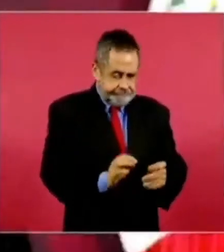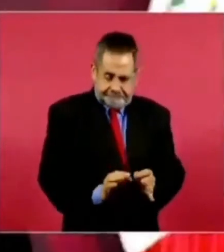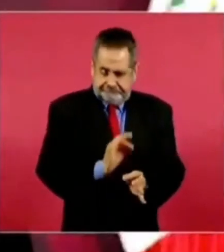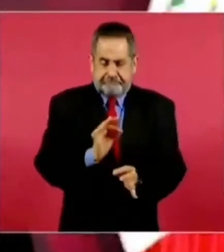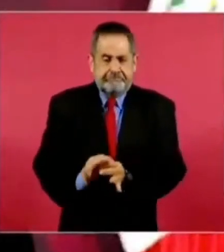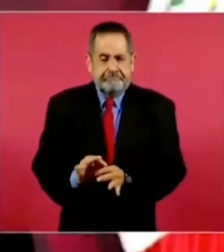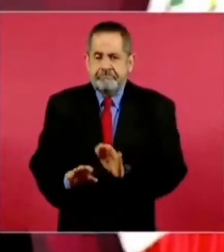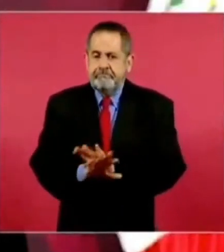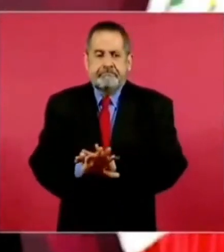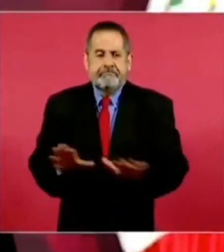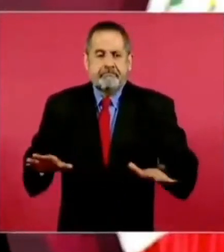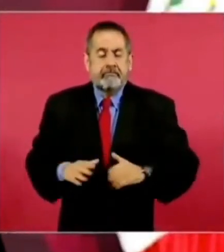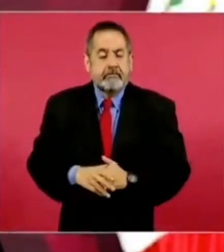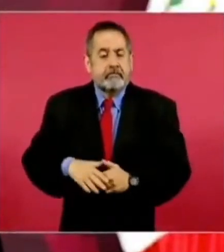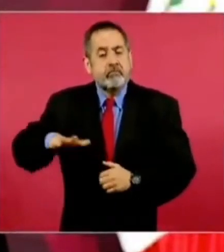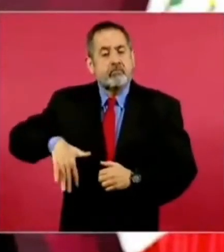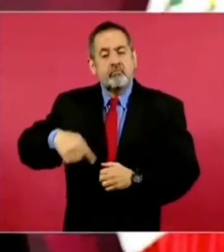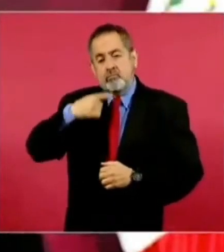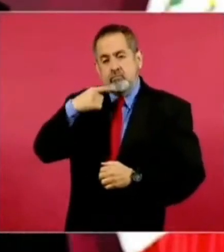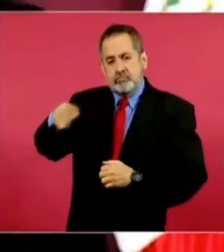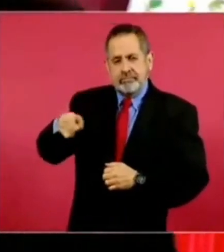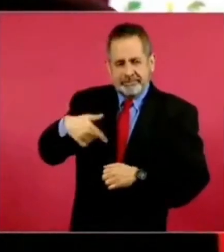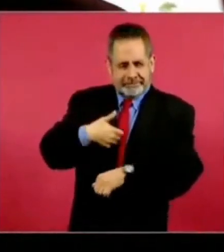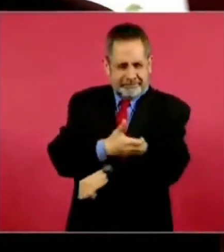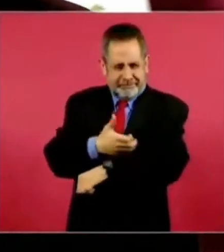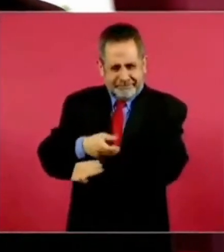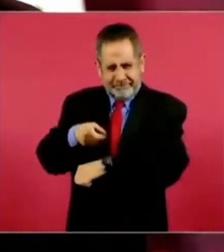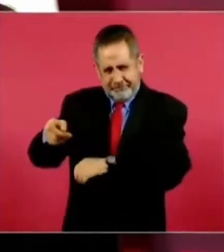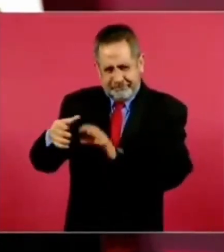y como le decía yo al compañero